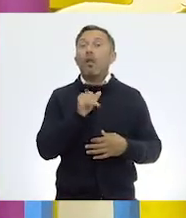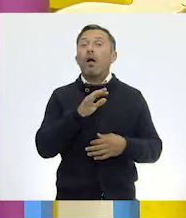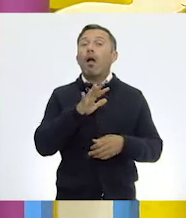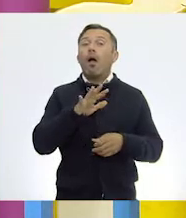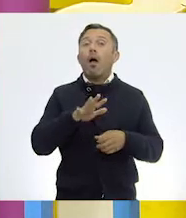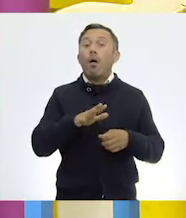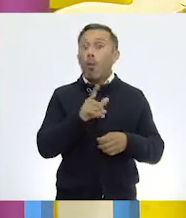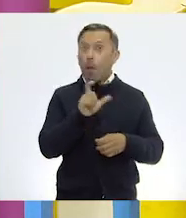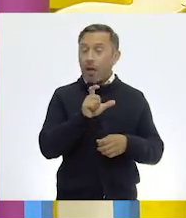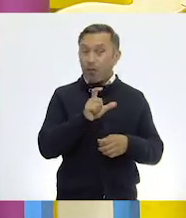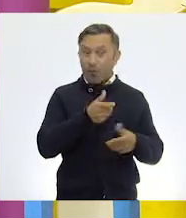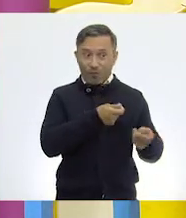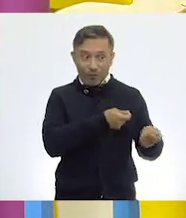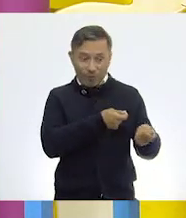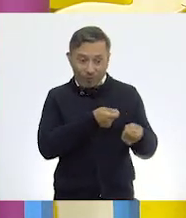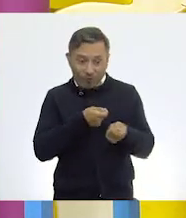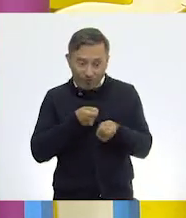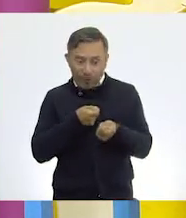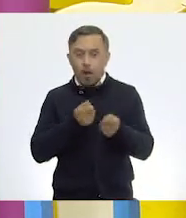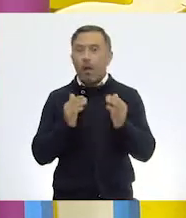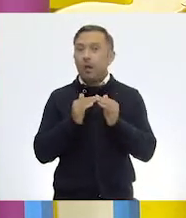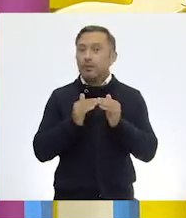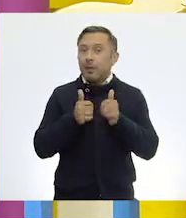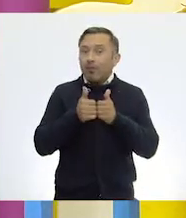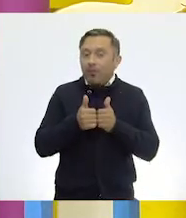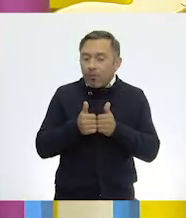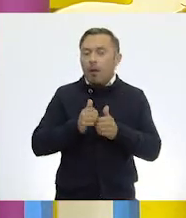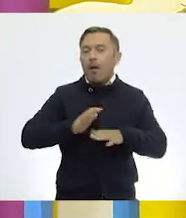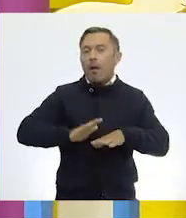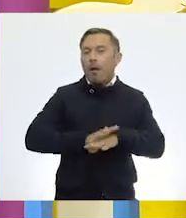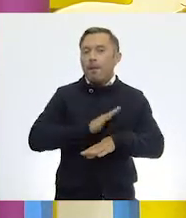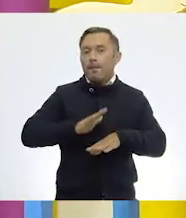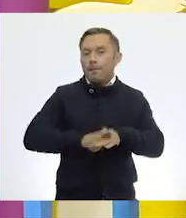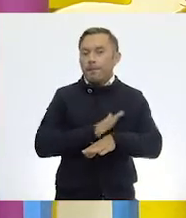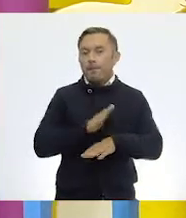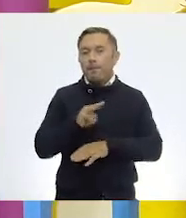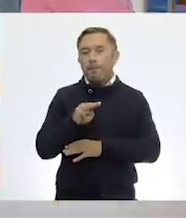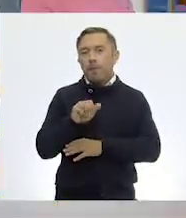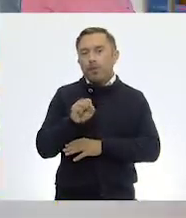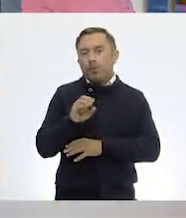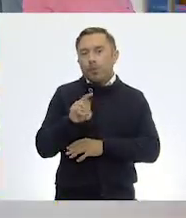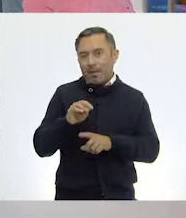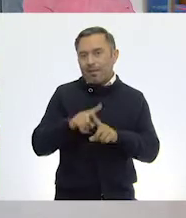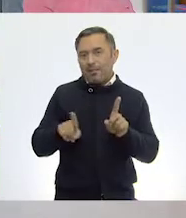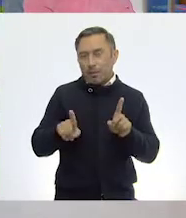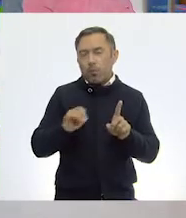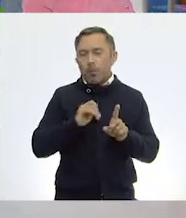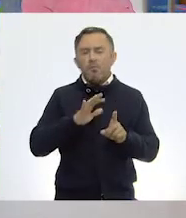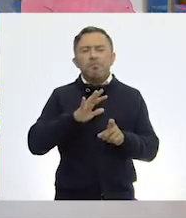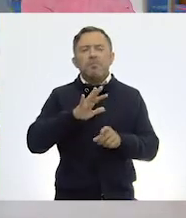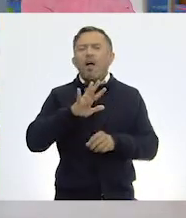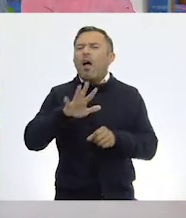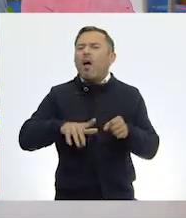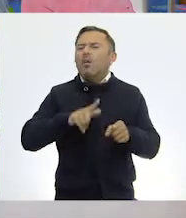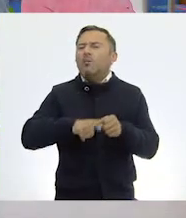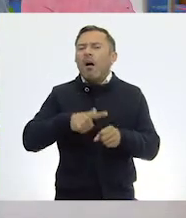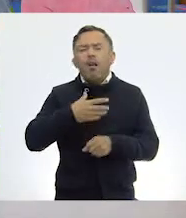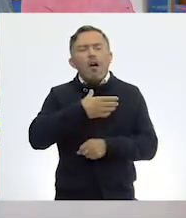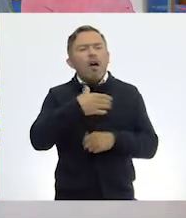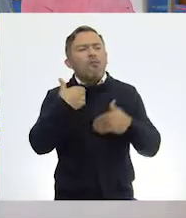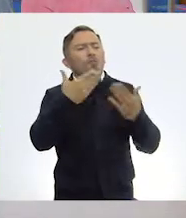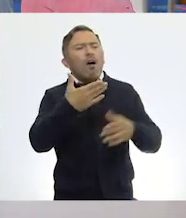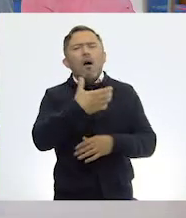convierte en mascota. Hay animales que no pueden ser mascotas. Bien, como animal silvestre, ¿qué otro animal podemos pegar?